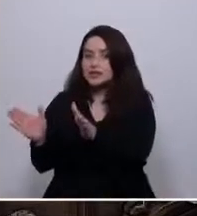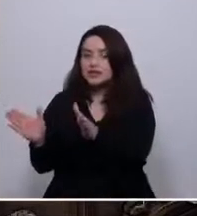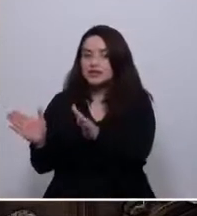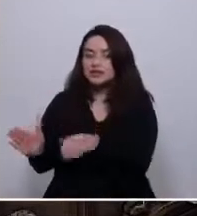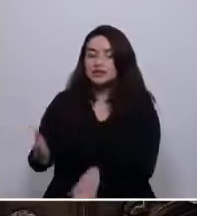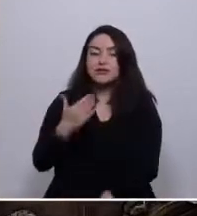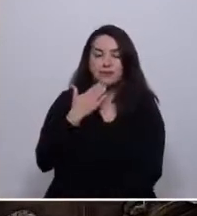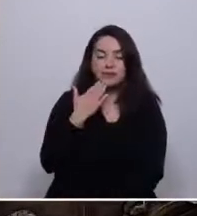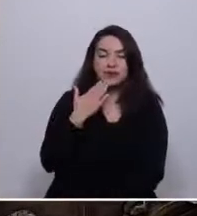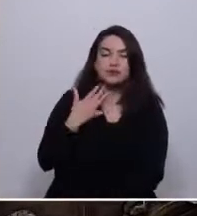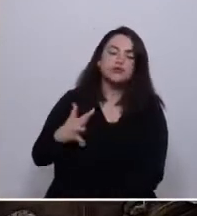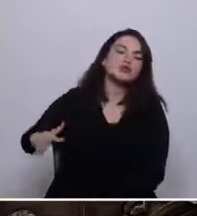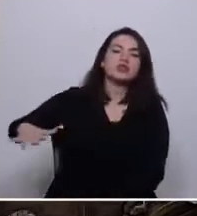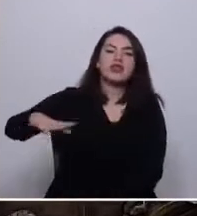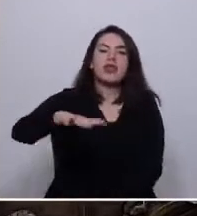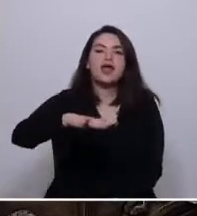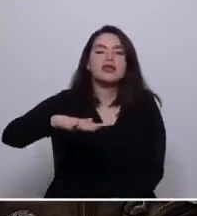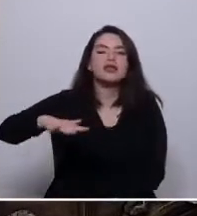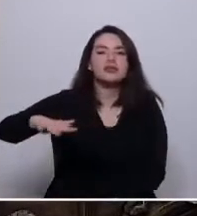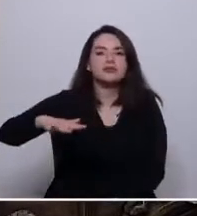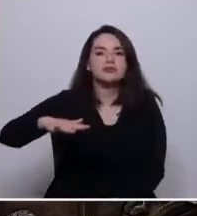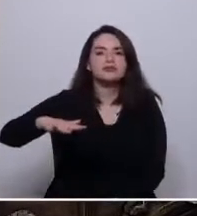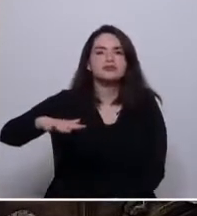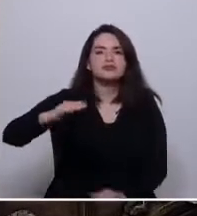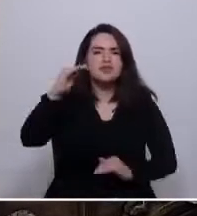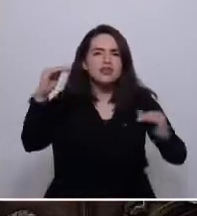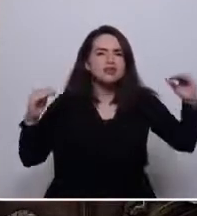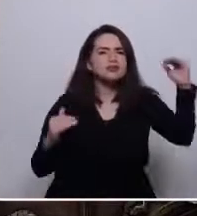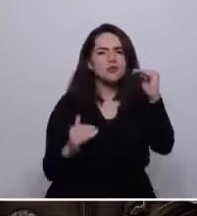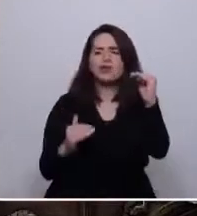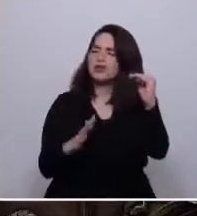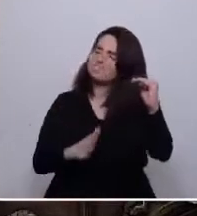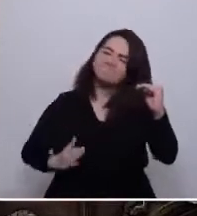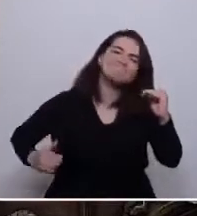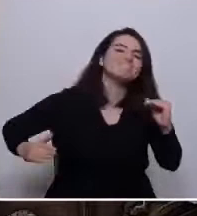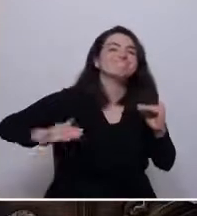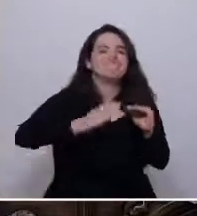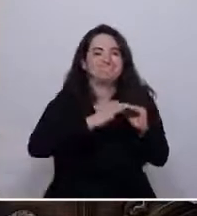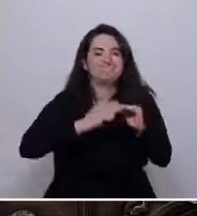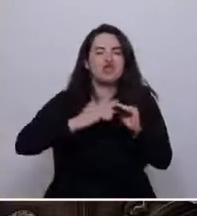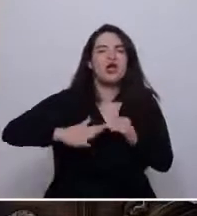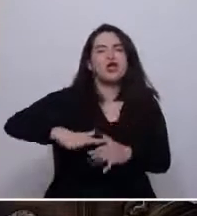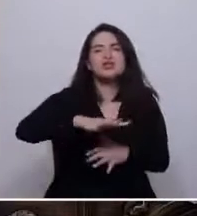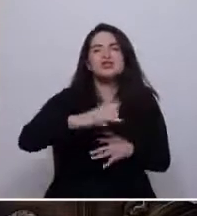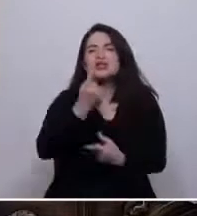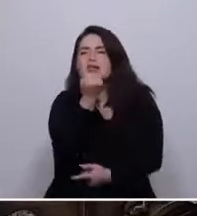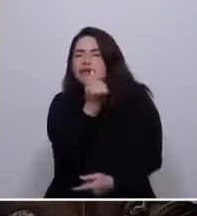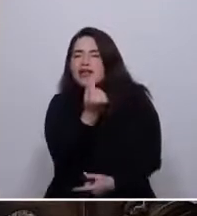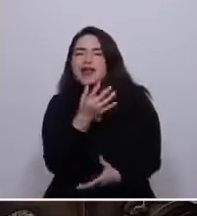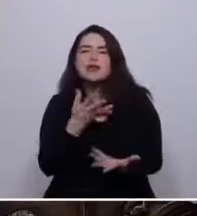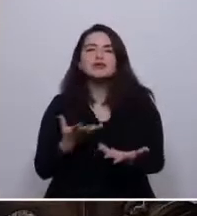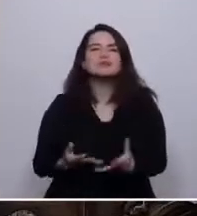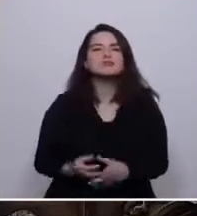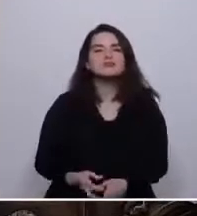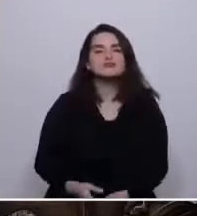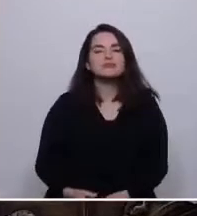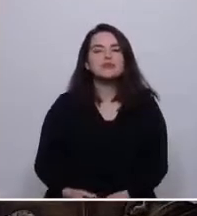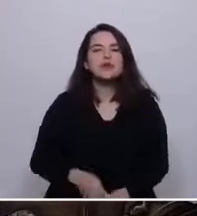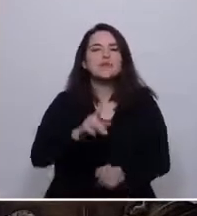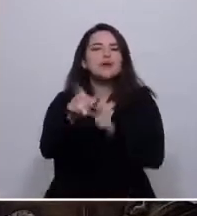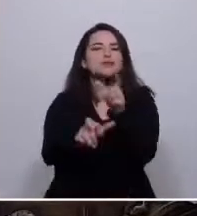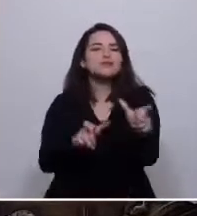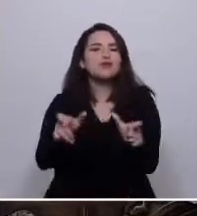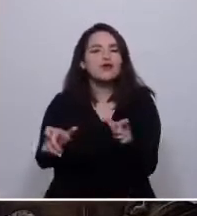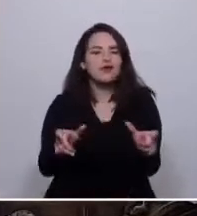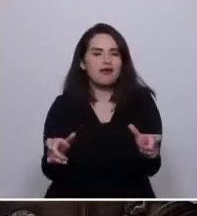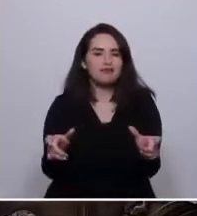una en la que hayan sido superadas las desigualdades en las condiciones materiales de existencia de las personas,